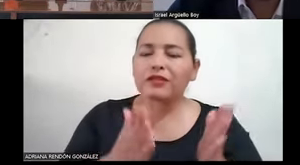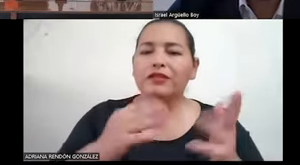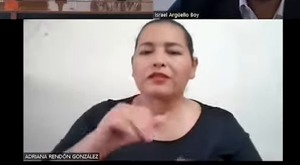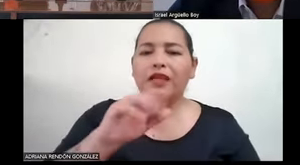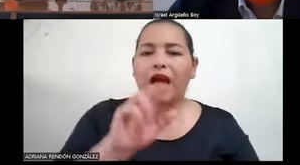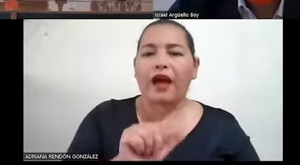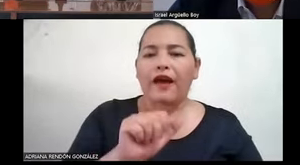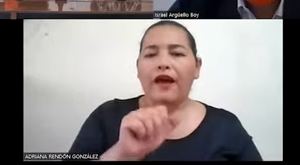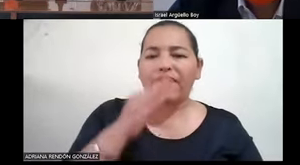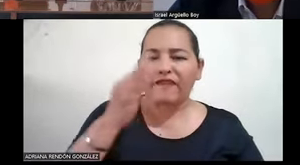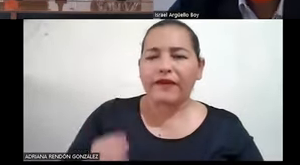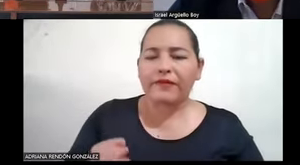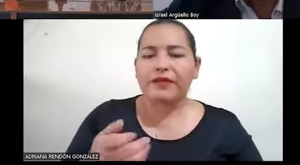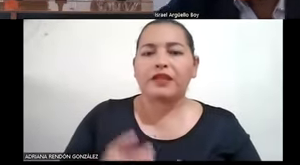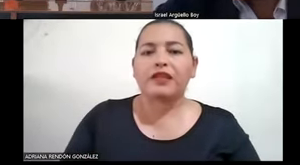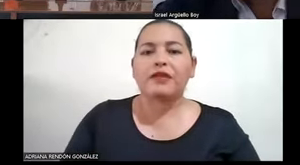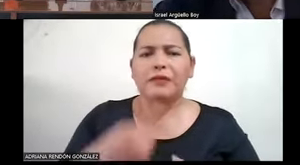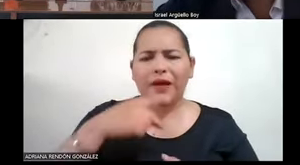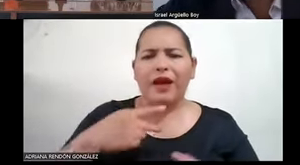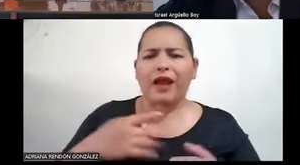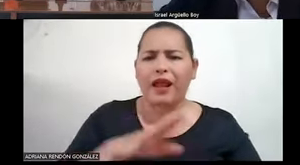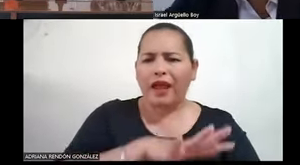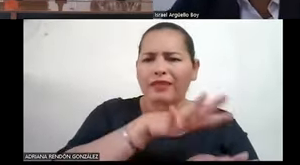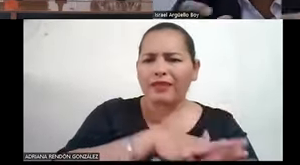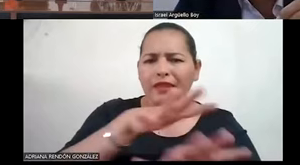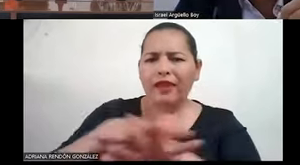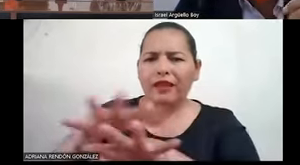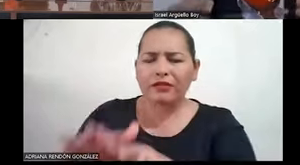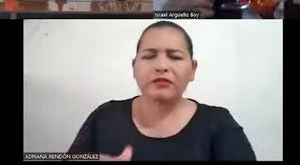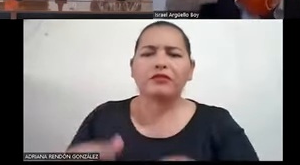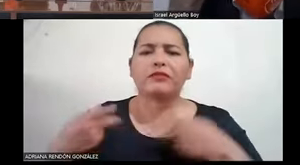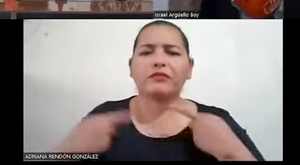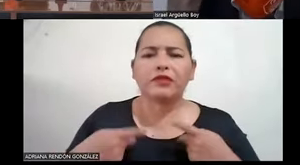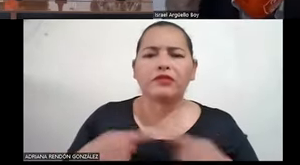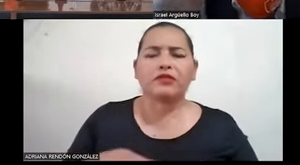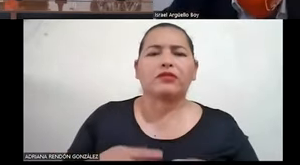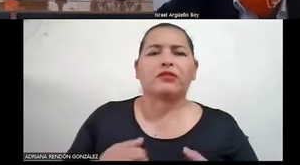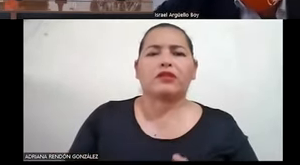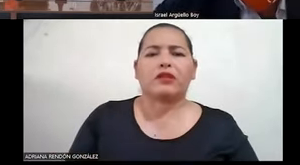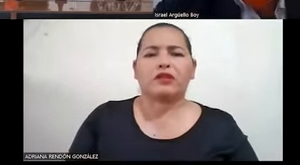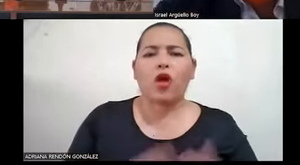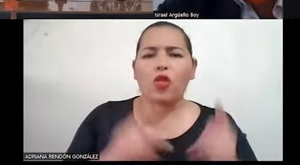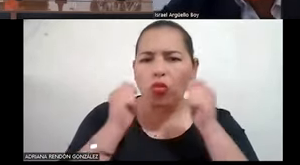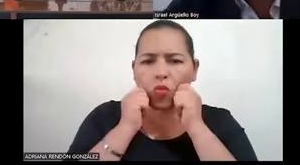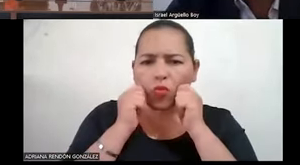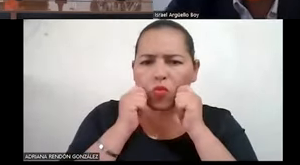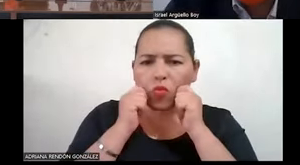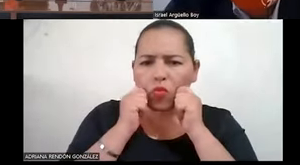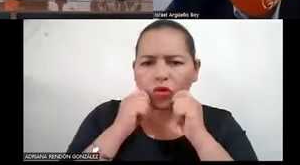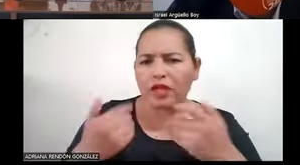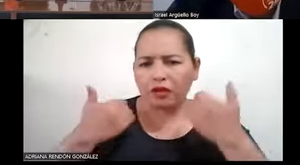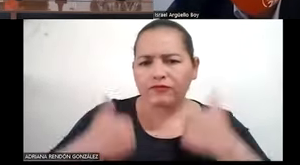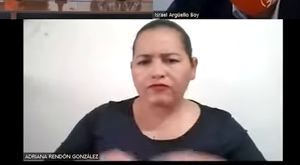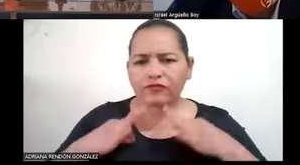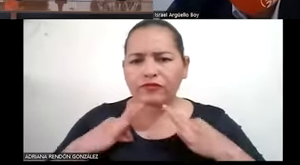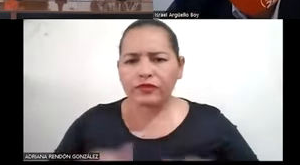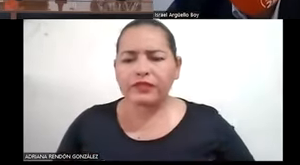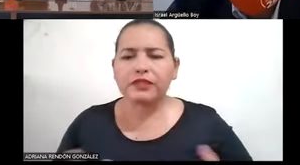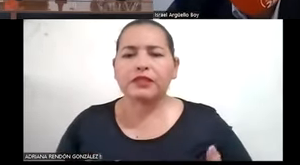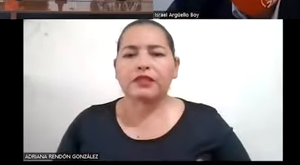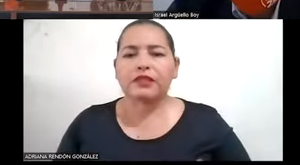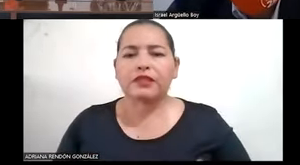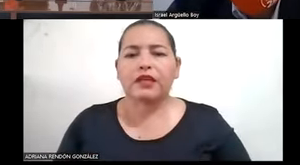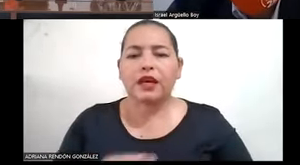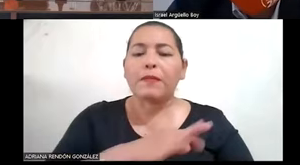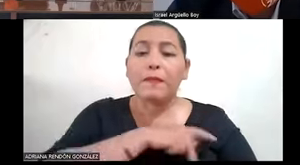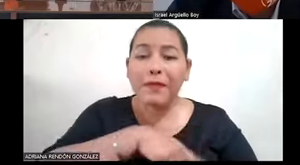integración de todas las personas, sin importar su condición física, de tal manera que puedan incorporarse y participar en la